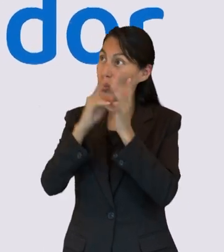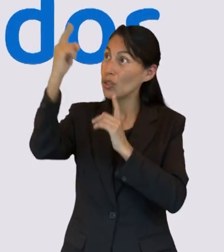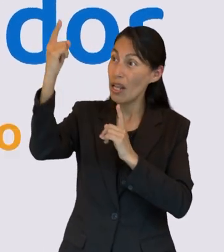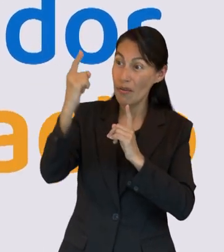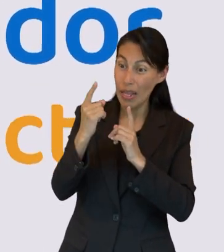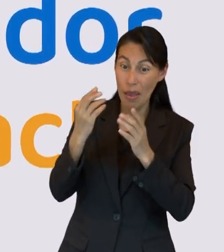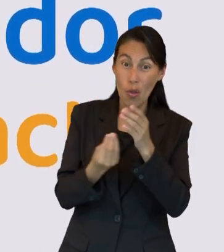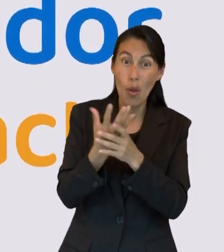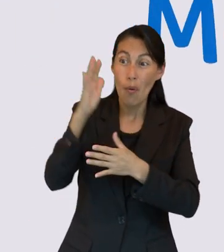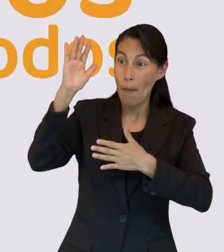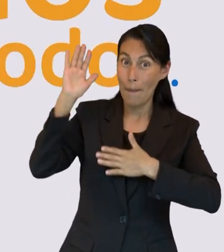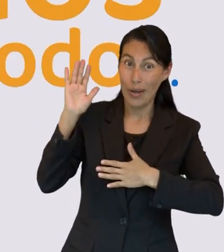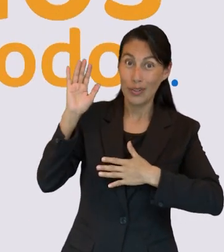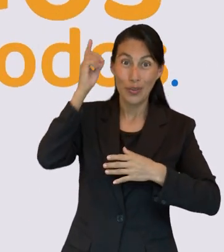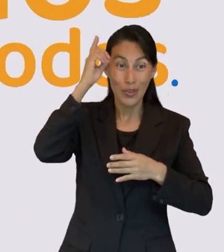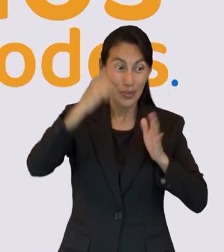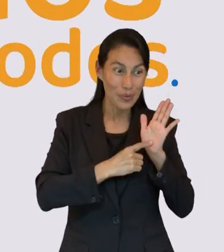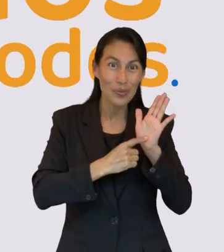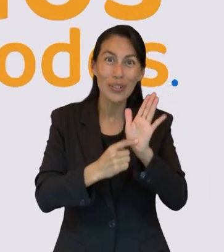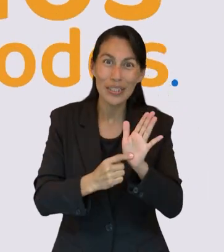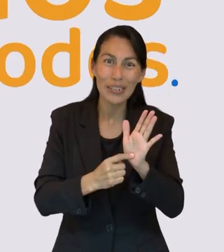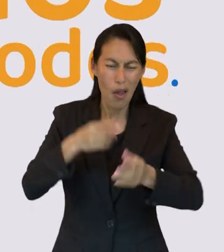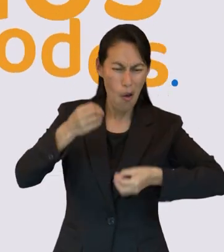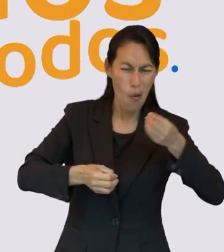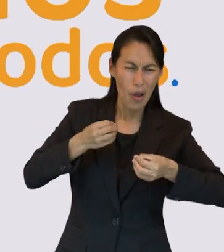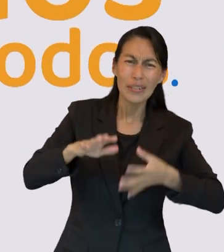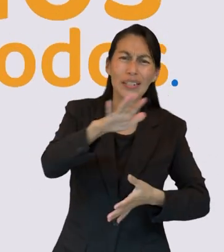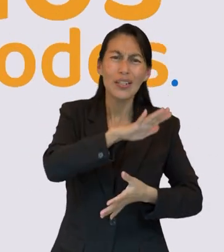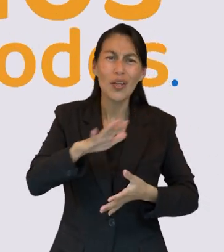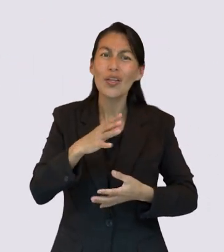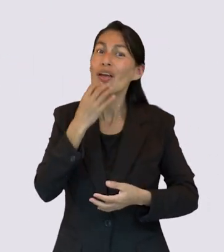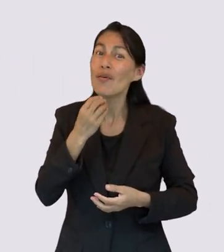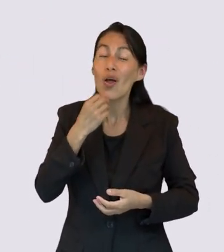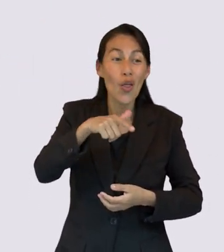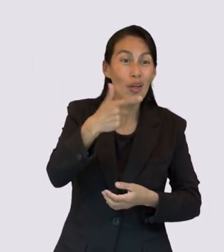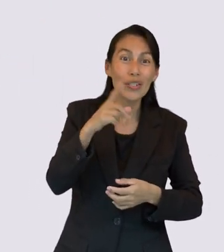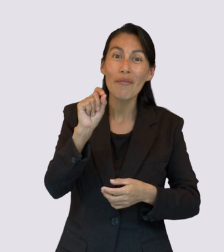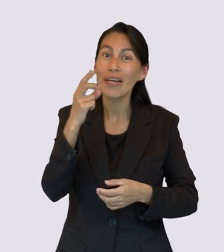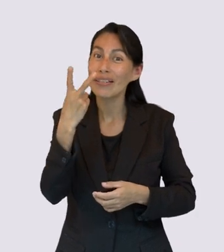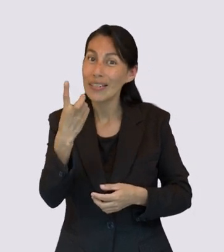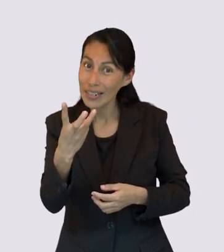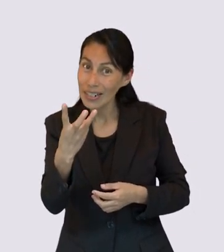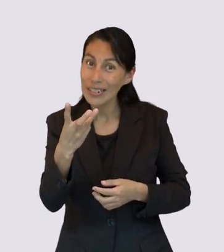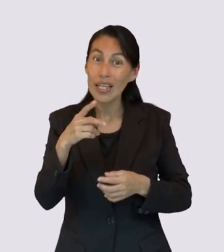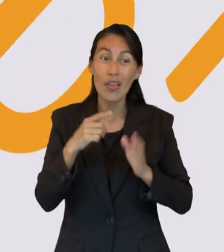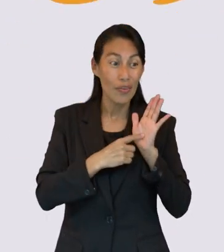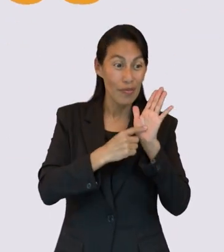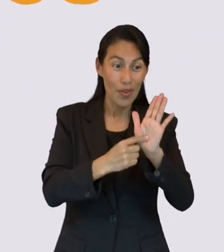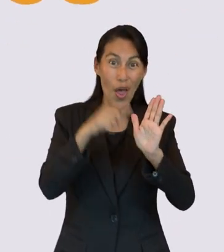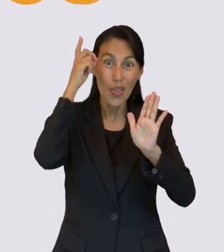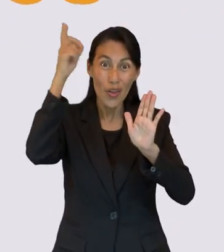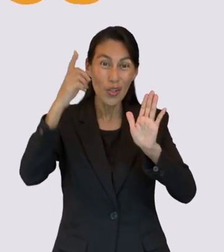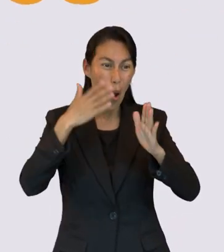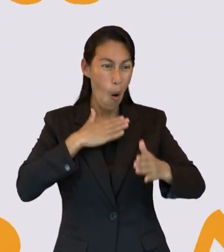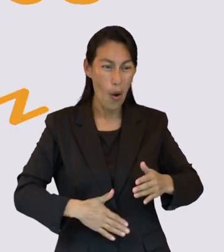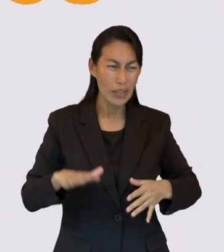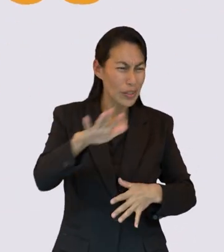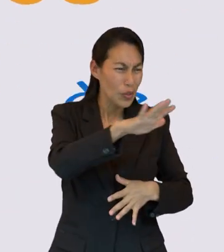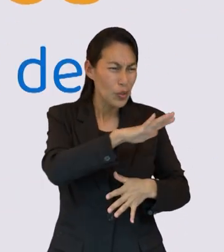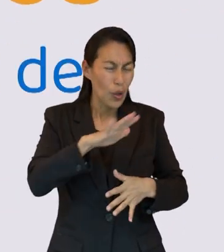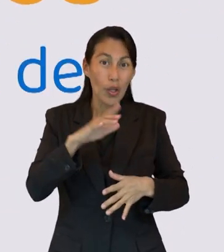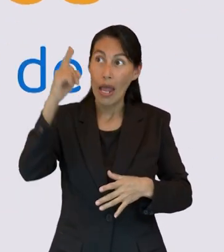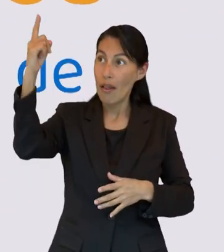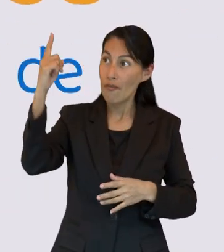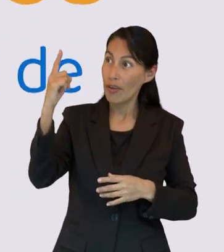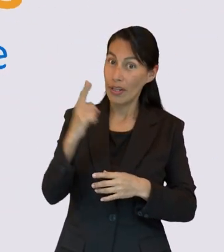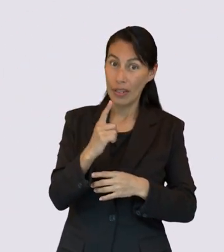mediador del nuevo pacto y se muestra a Dios como el juez de todos. Hebreos 12, 23 presenta a un Dios como el